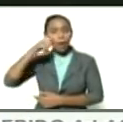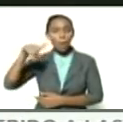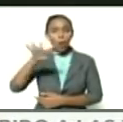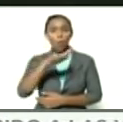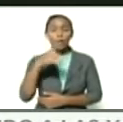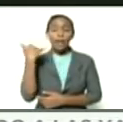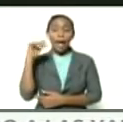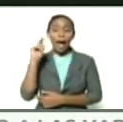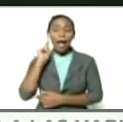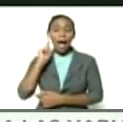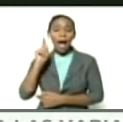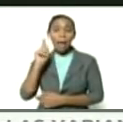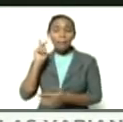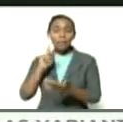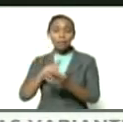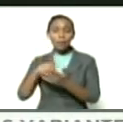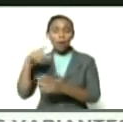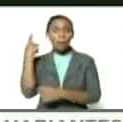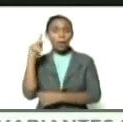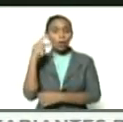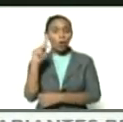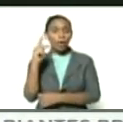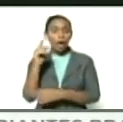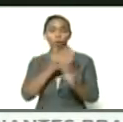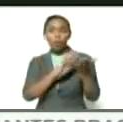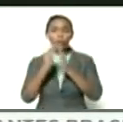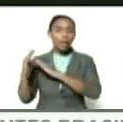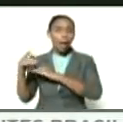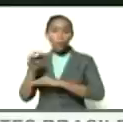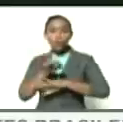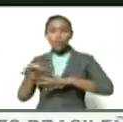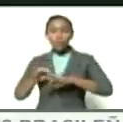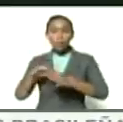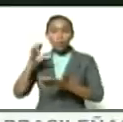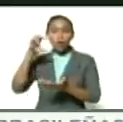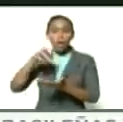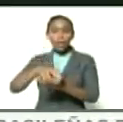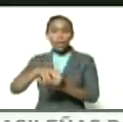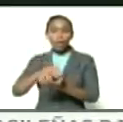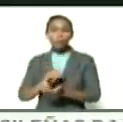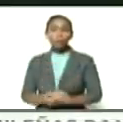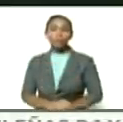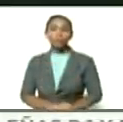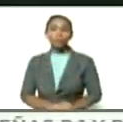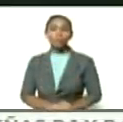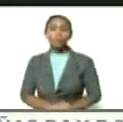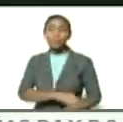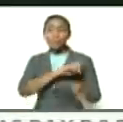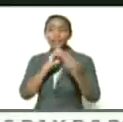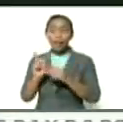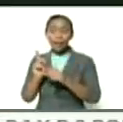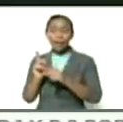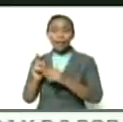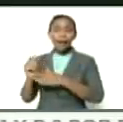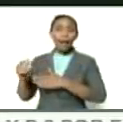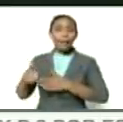que están allí en la parroquia en la comuna en el municipio en los estados este es el camino